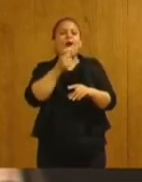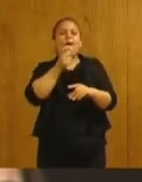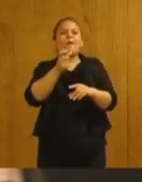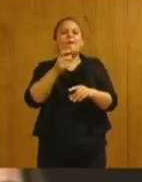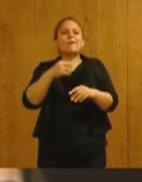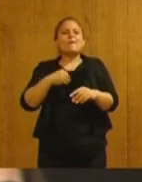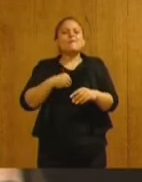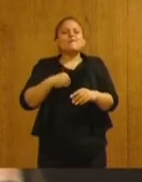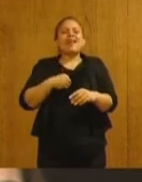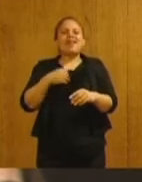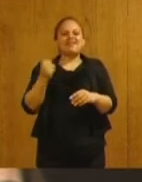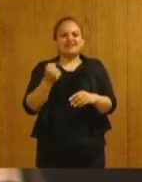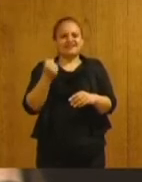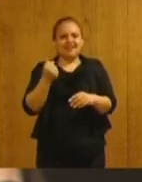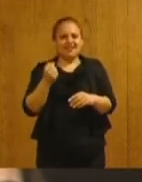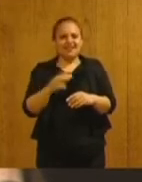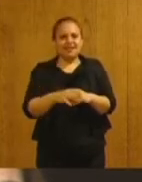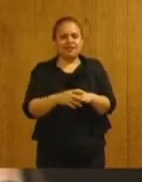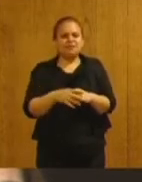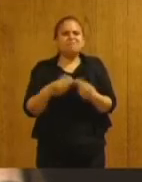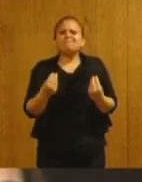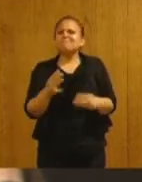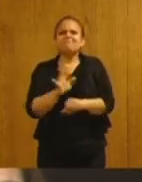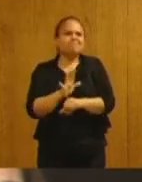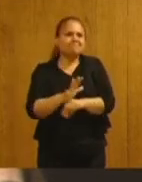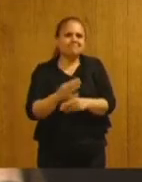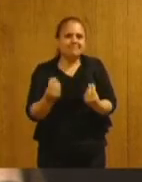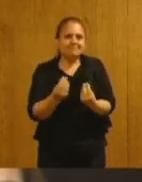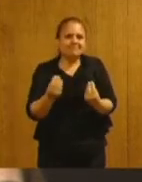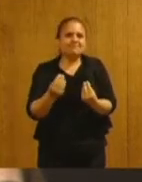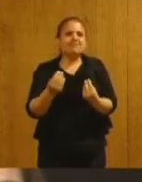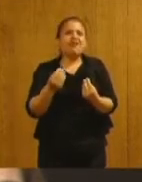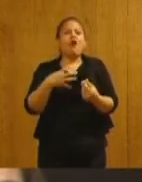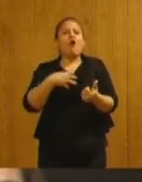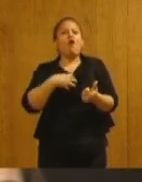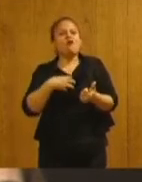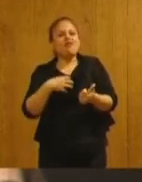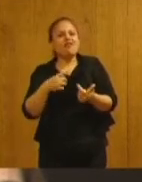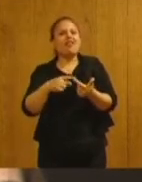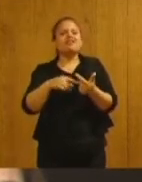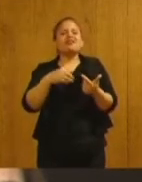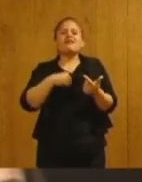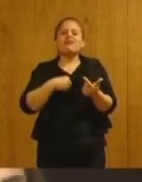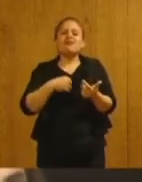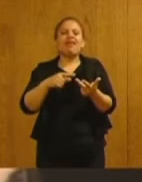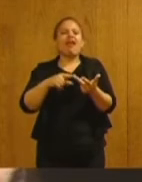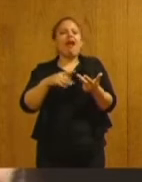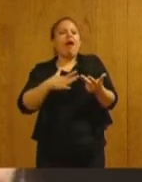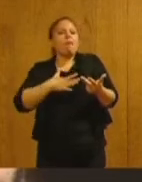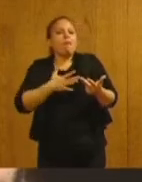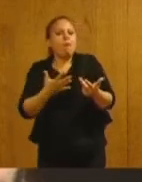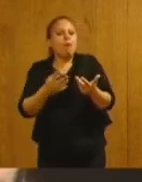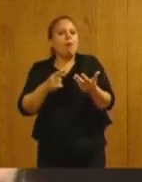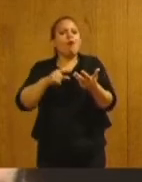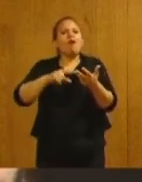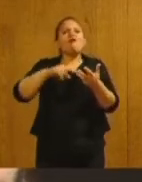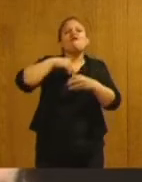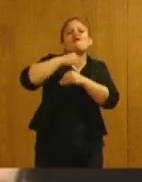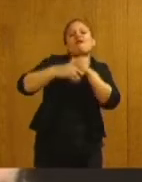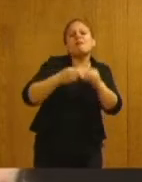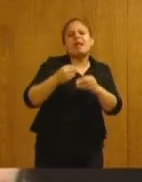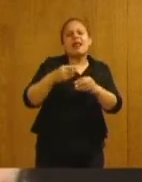confianza, en la fe, en el amor, en la familia. Así que el logro, o el mayor logro,